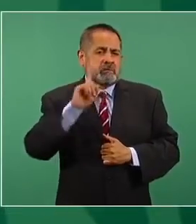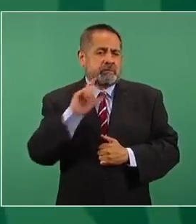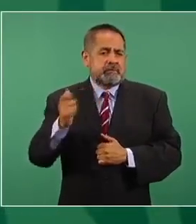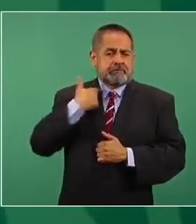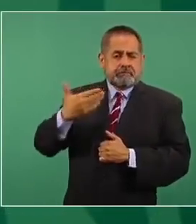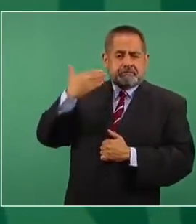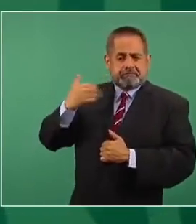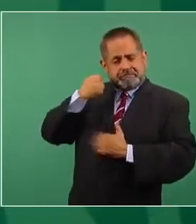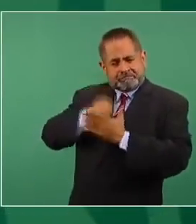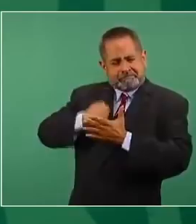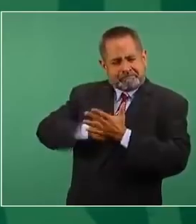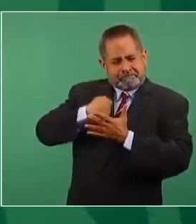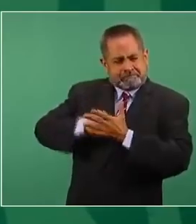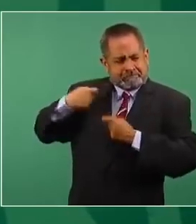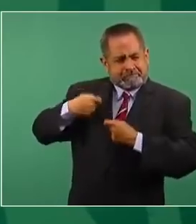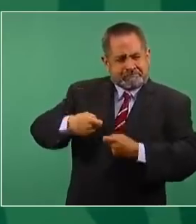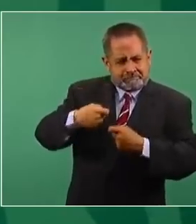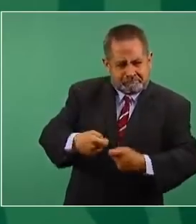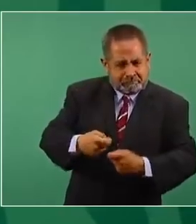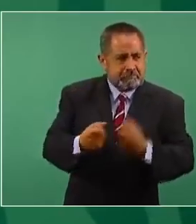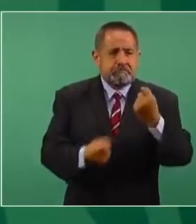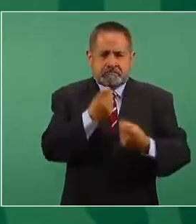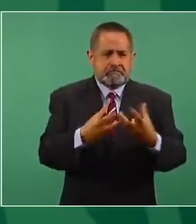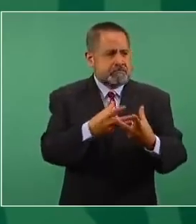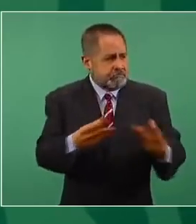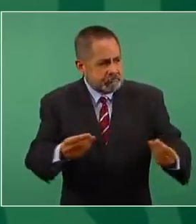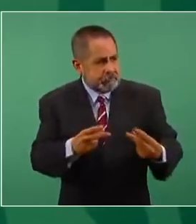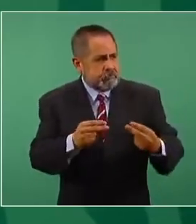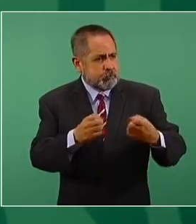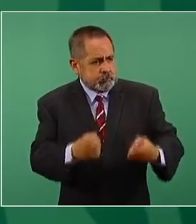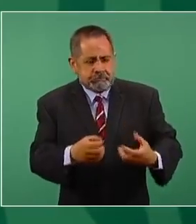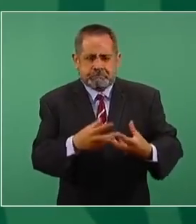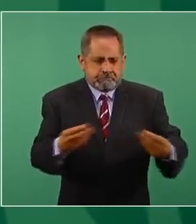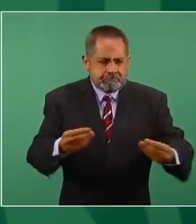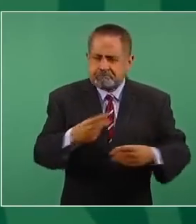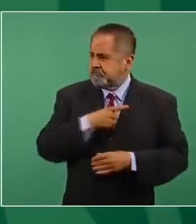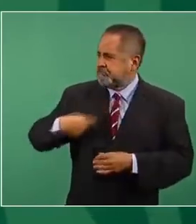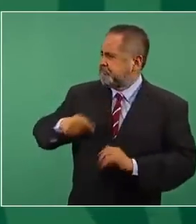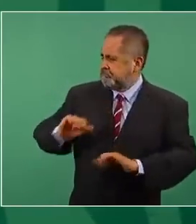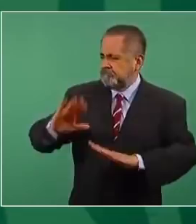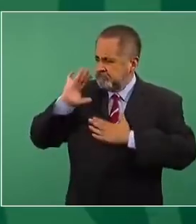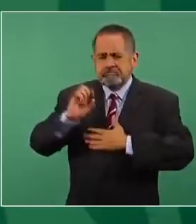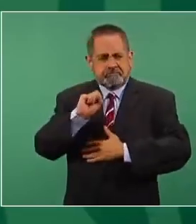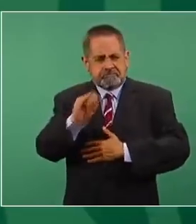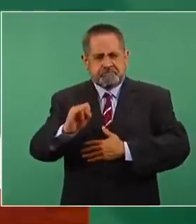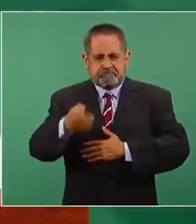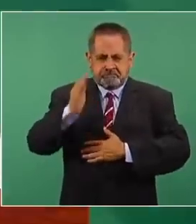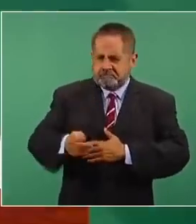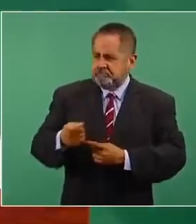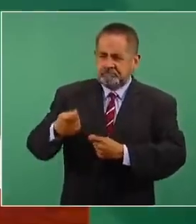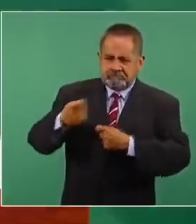lucha, en homenaje de aquellas que ya no están, tenemos que refrendar el compromiso que asumimos